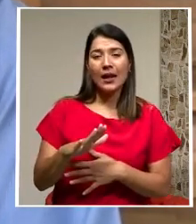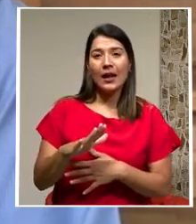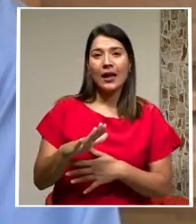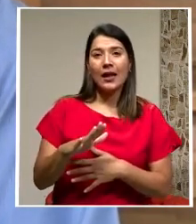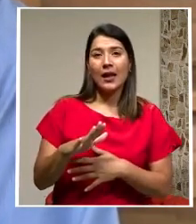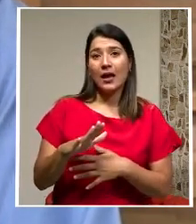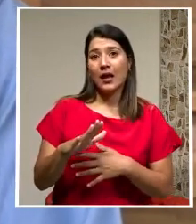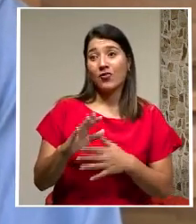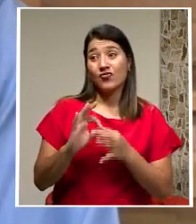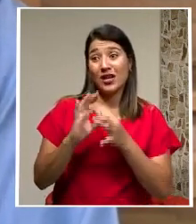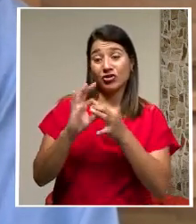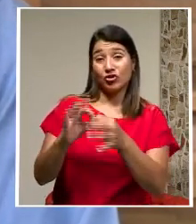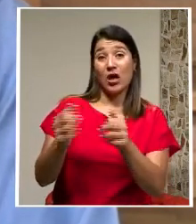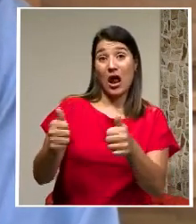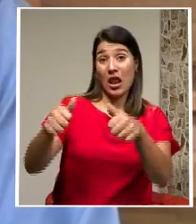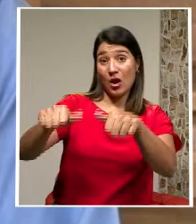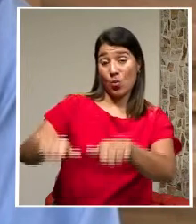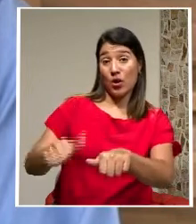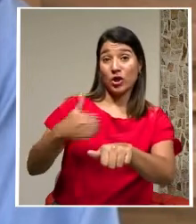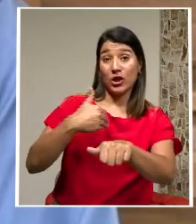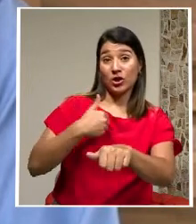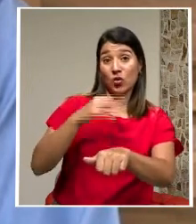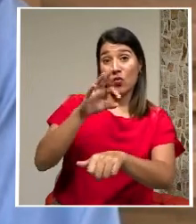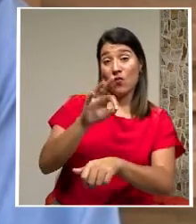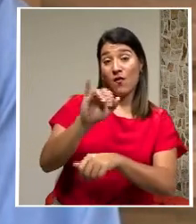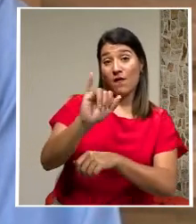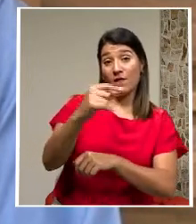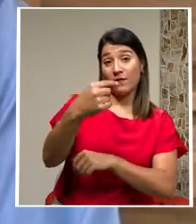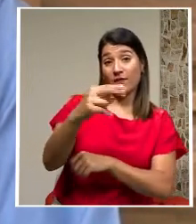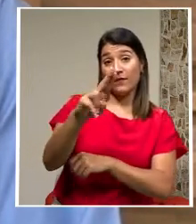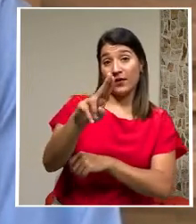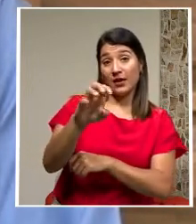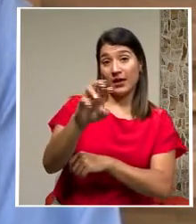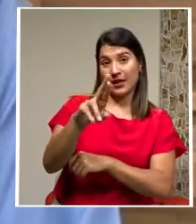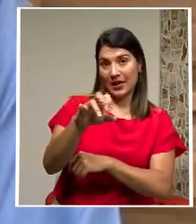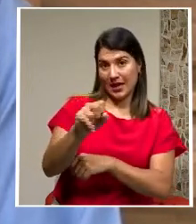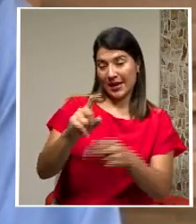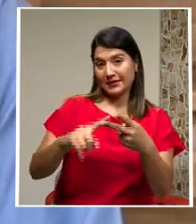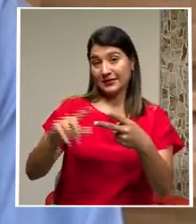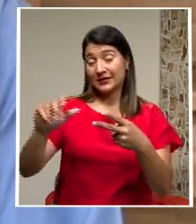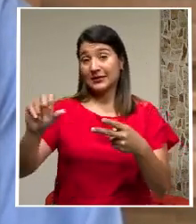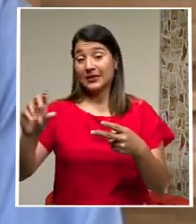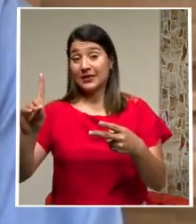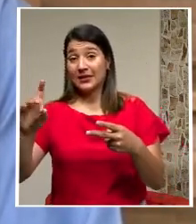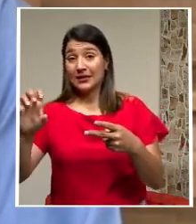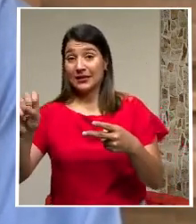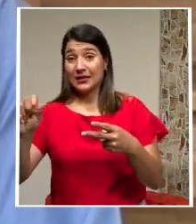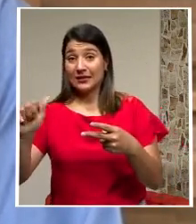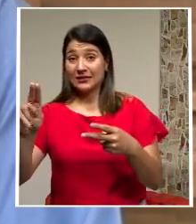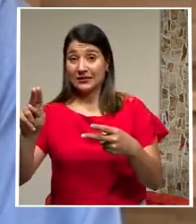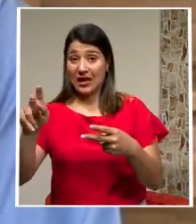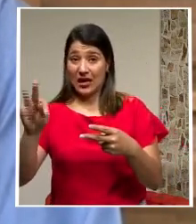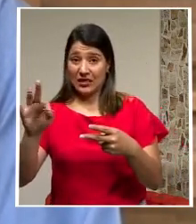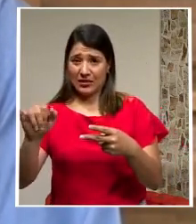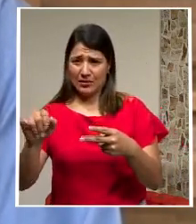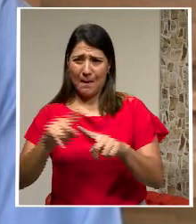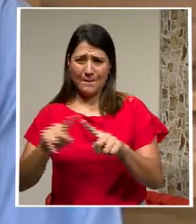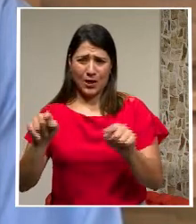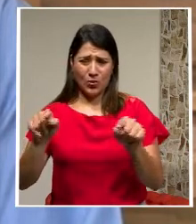O pacto Que hicieran Antonio Álvarez Y Figueres Pero Son como El agua Y el aceite